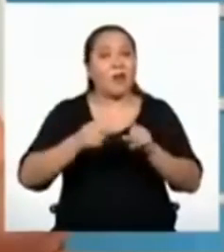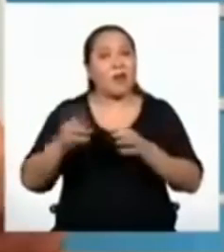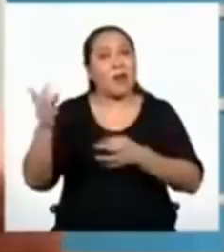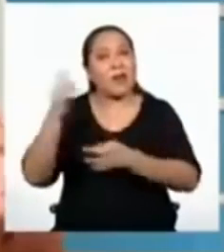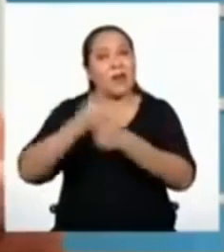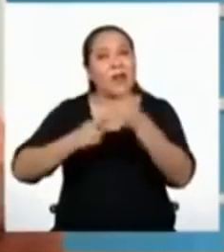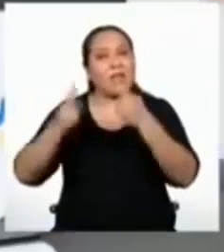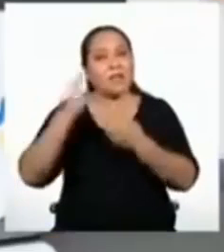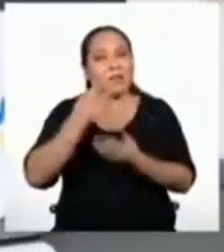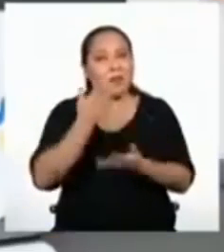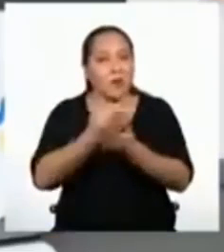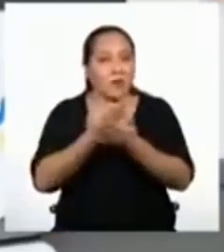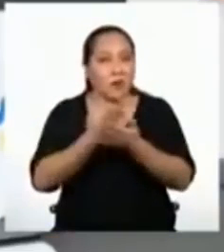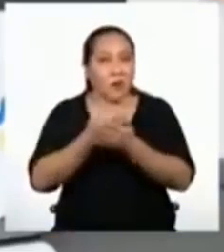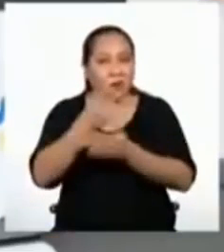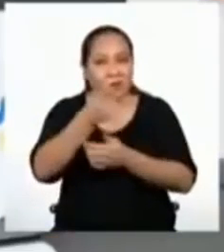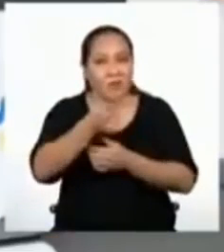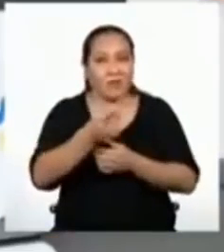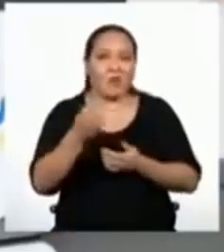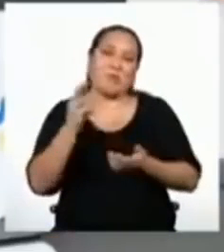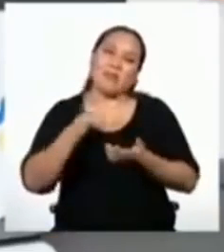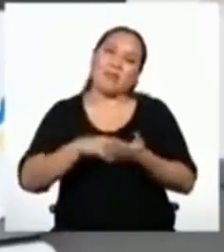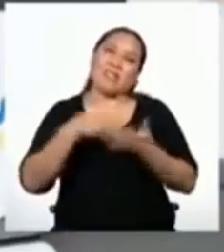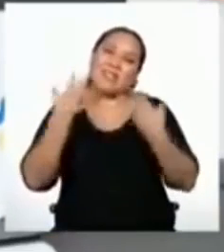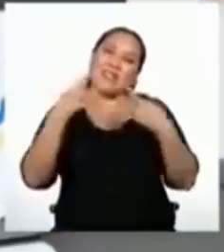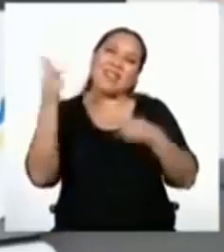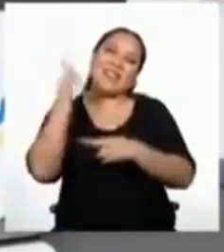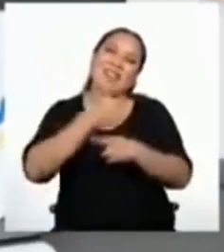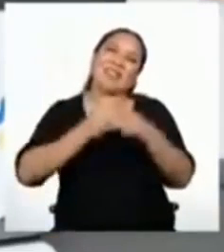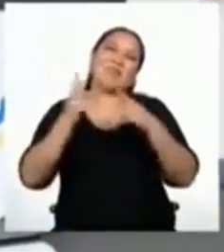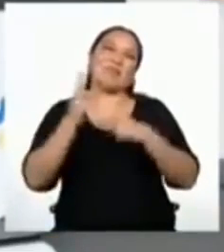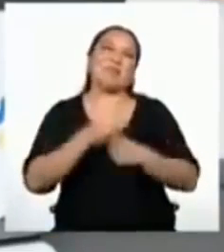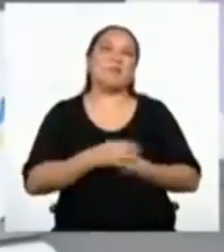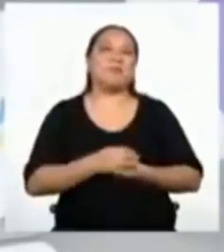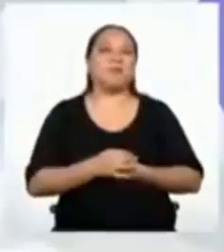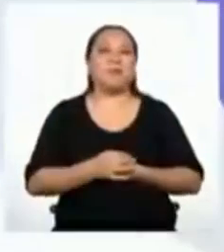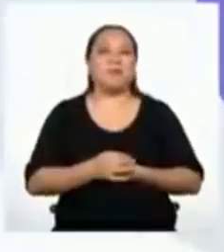verificamos eso y más. ¡Ya volvemos!